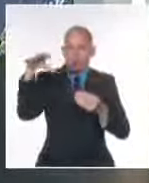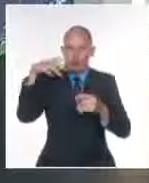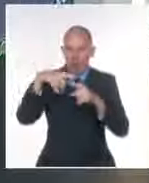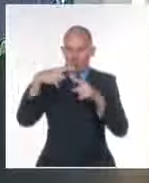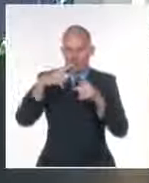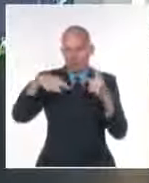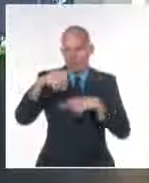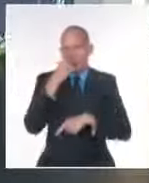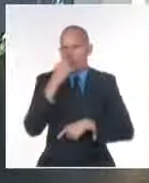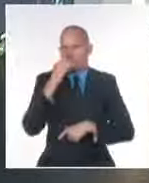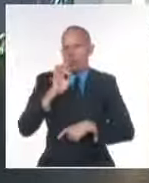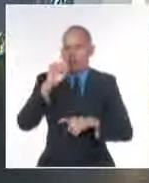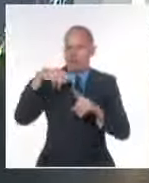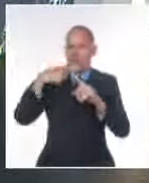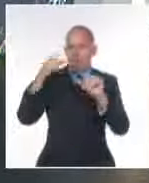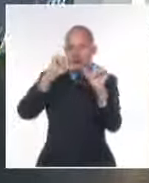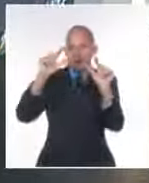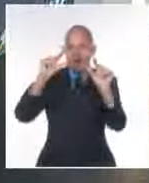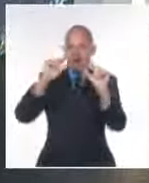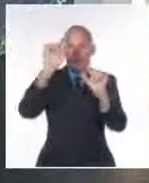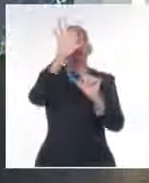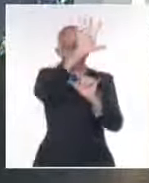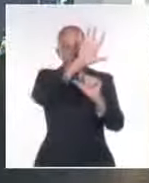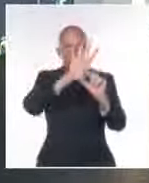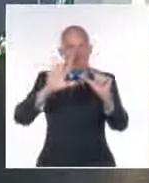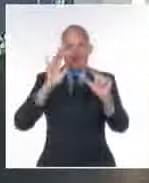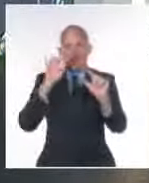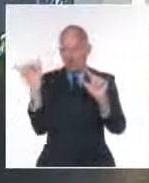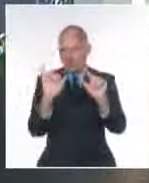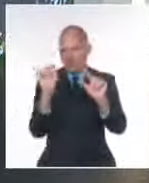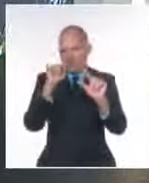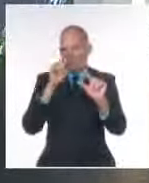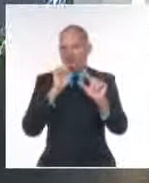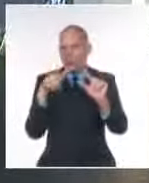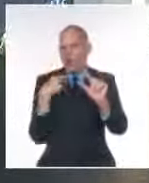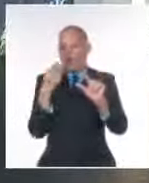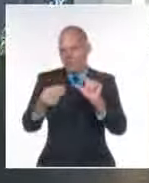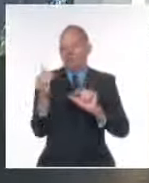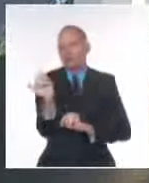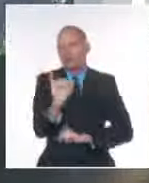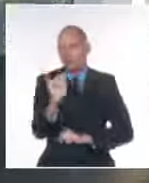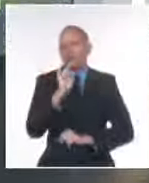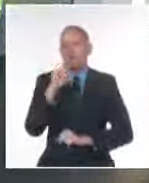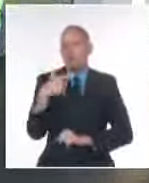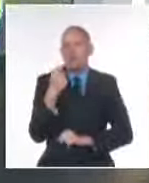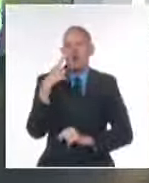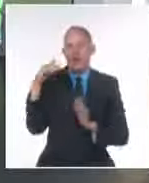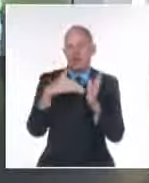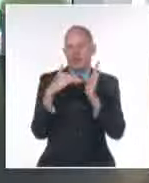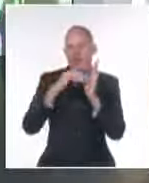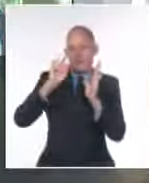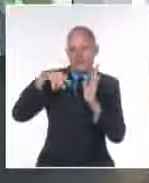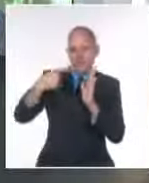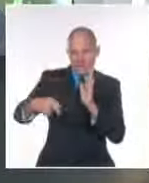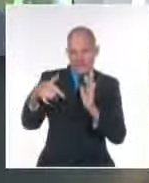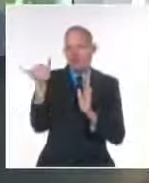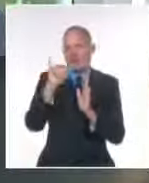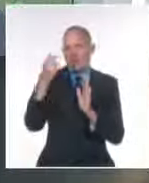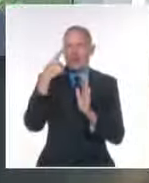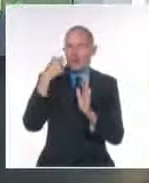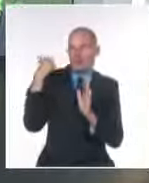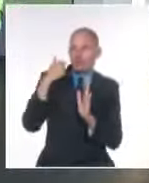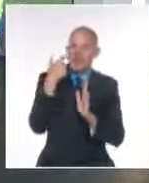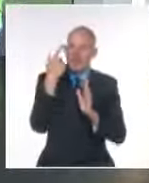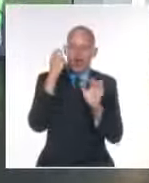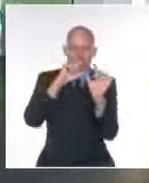trasladándose, acercándose hacia nuestro territorio y inestabilizará el tiempo en horas de la tarde, como ha ocurrido hoy. Actividad